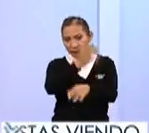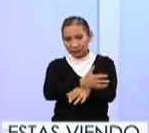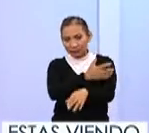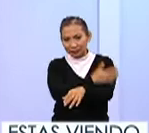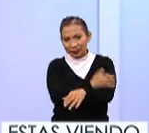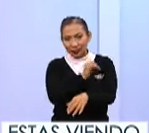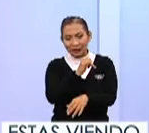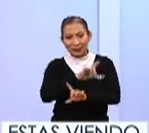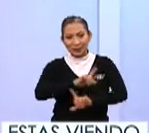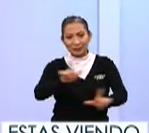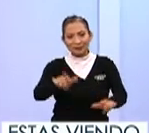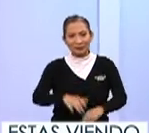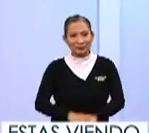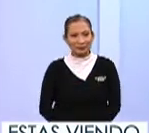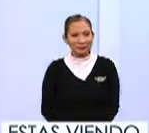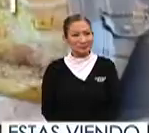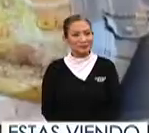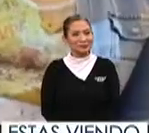Acompáñenos. Estamos listos.